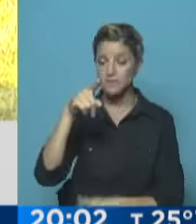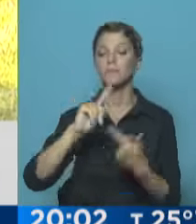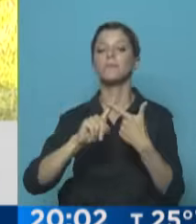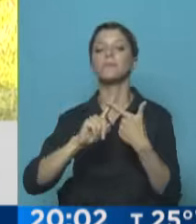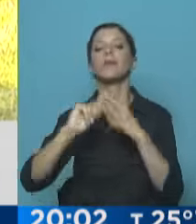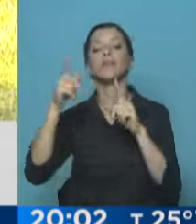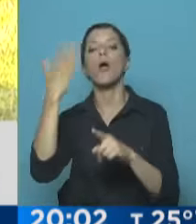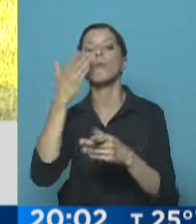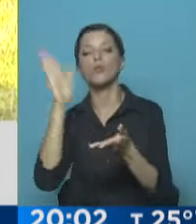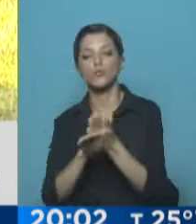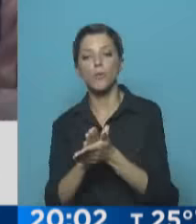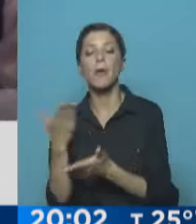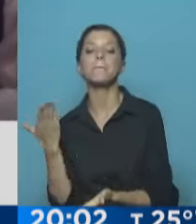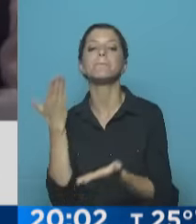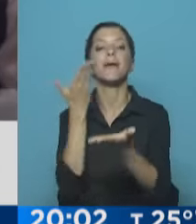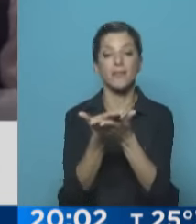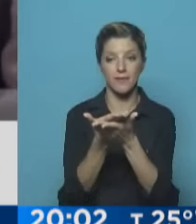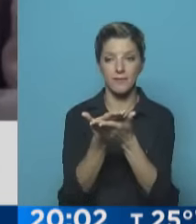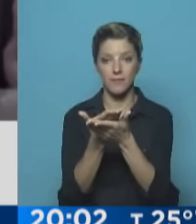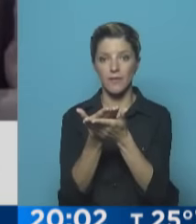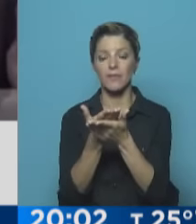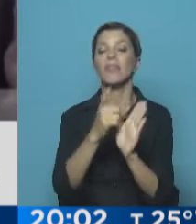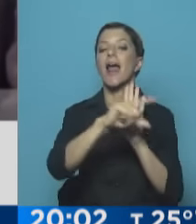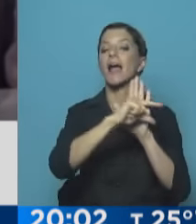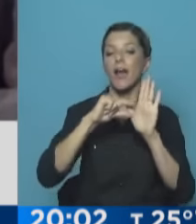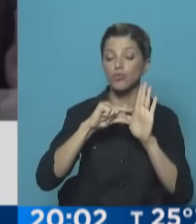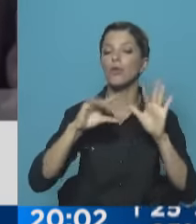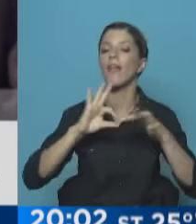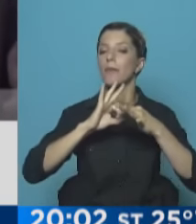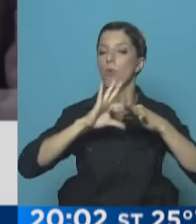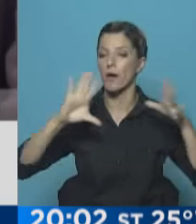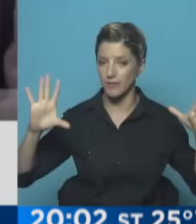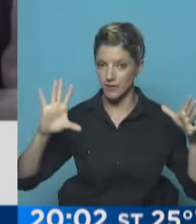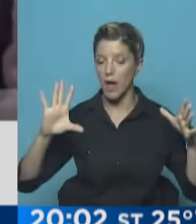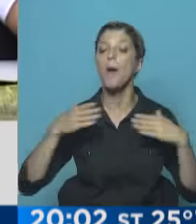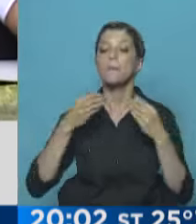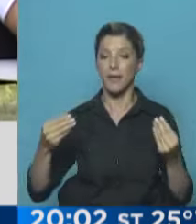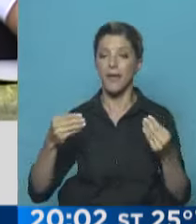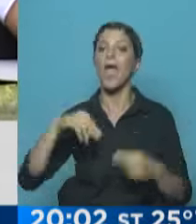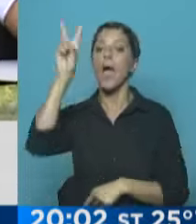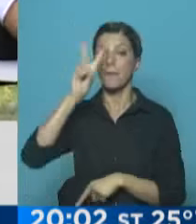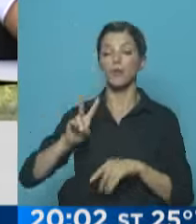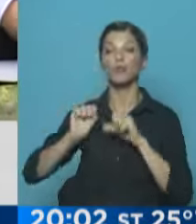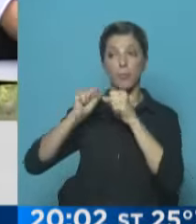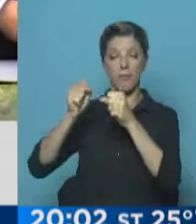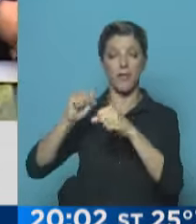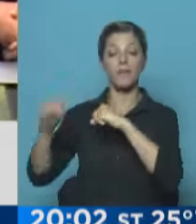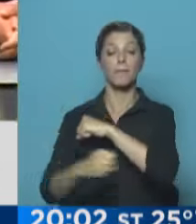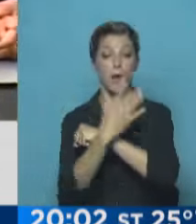sobre el pedido de aplicación de la cláusula democrática para la suspensión de Venezuela en el Mercosur.